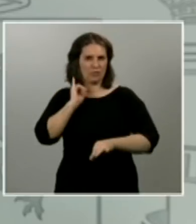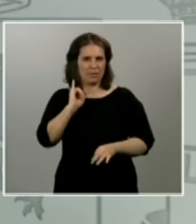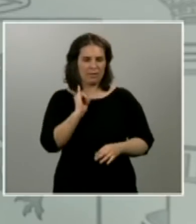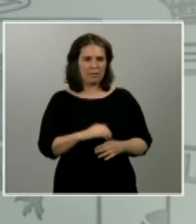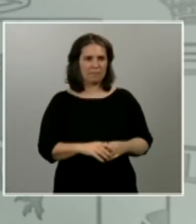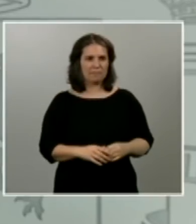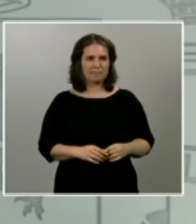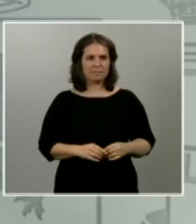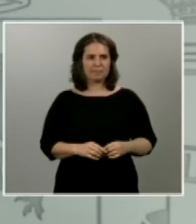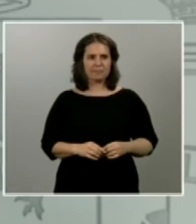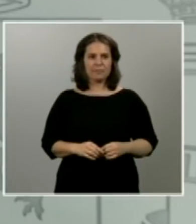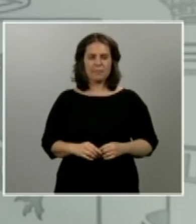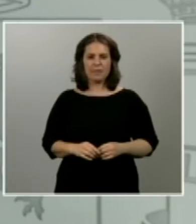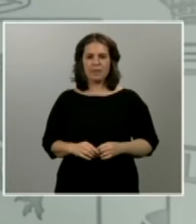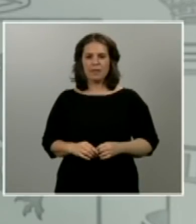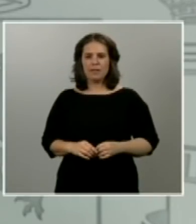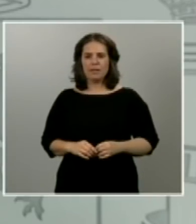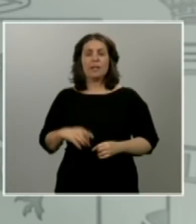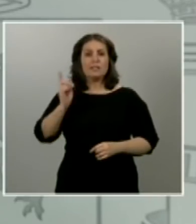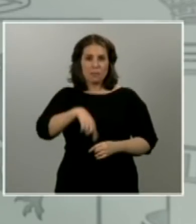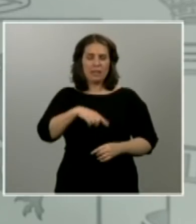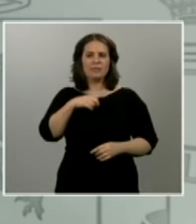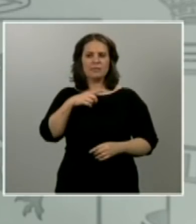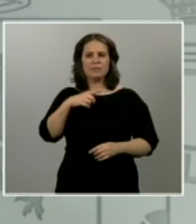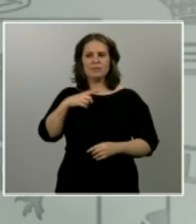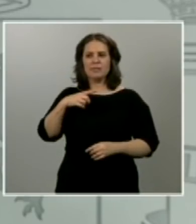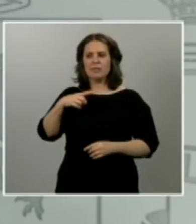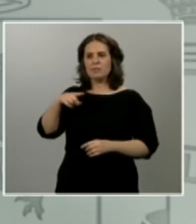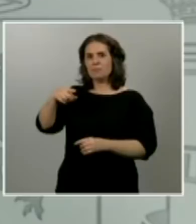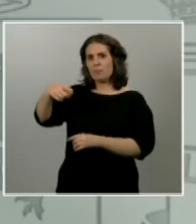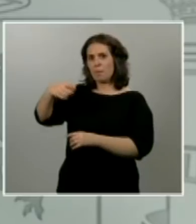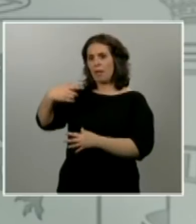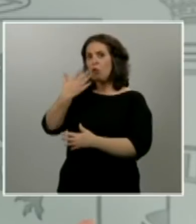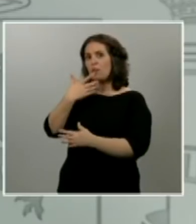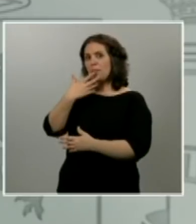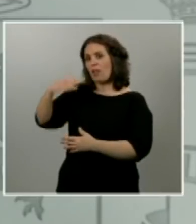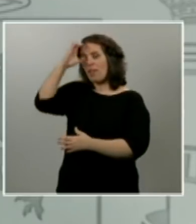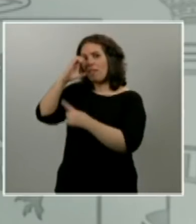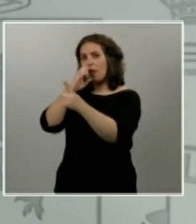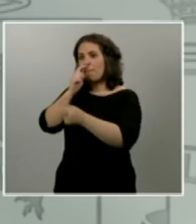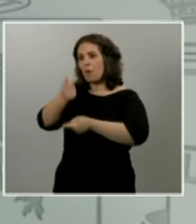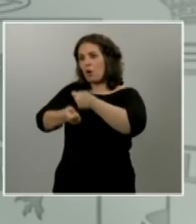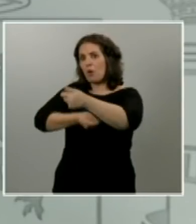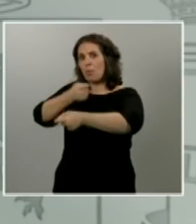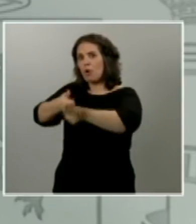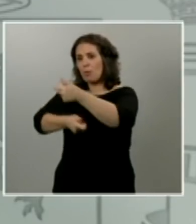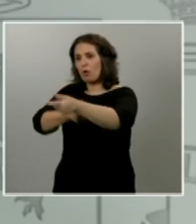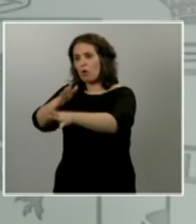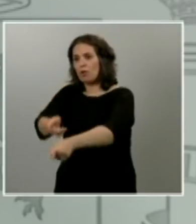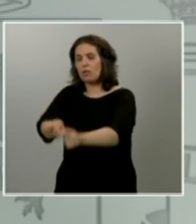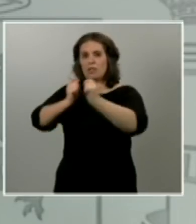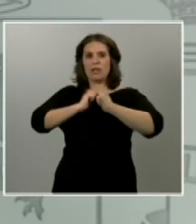o del conocimiento mejor dicho por parte de la ciencia se traslada lógicamente a la parte de la decisión pública y